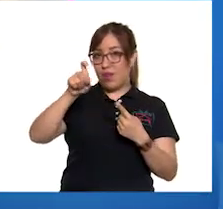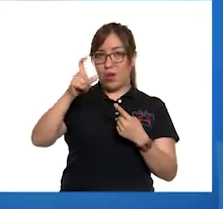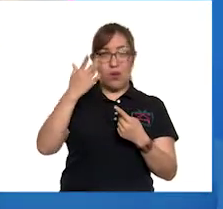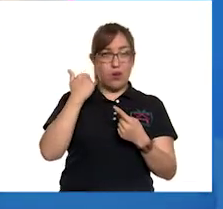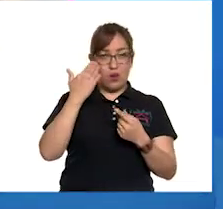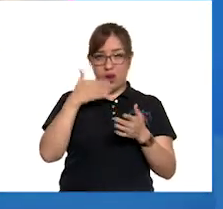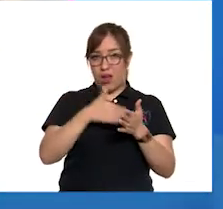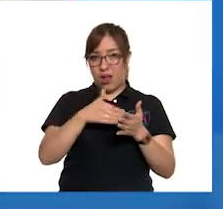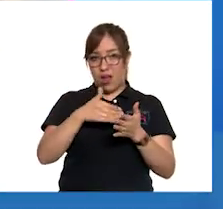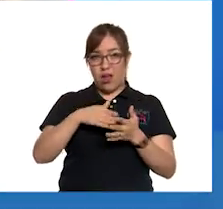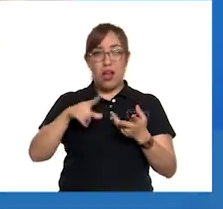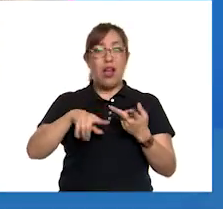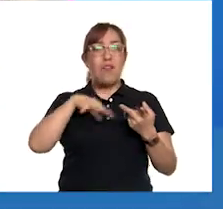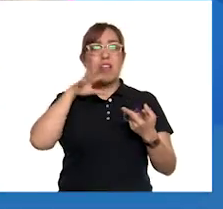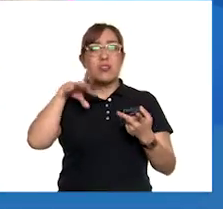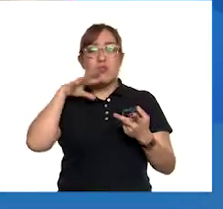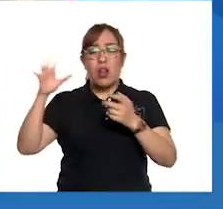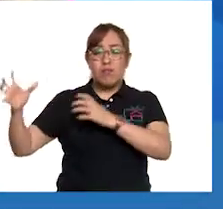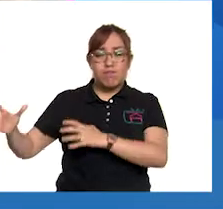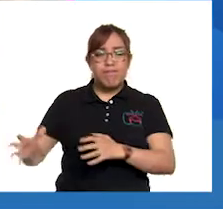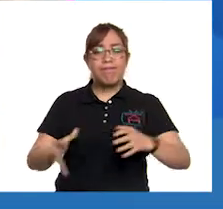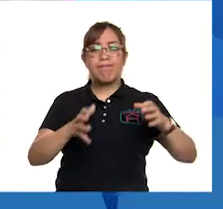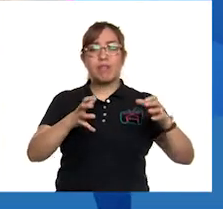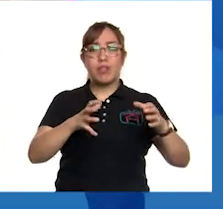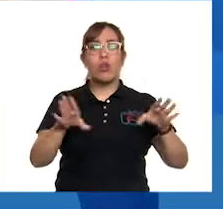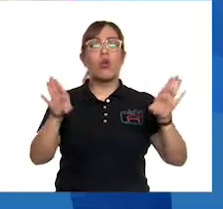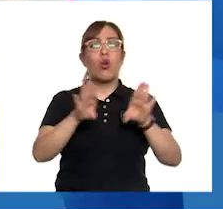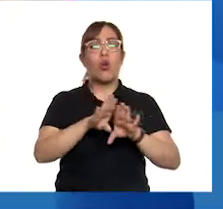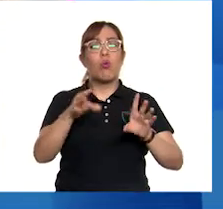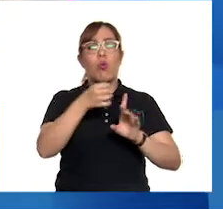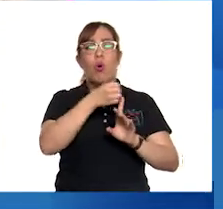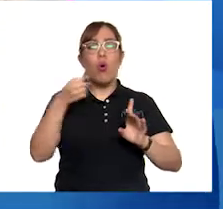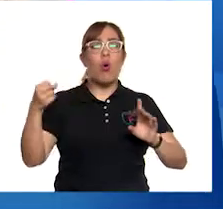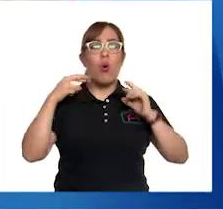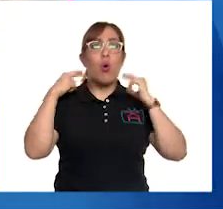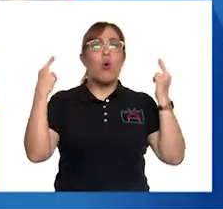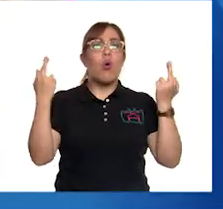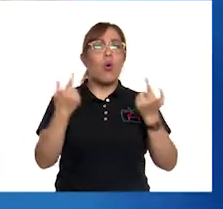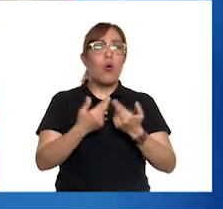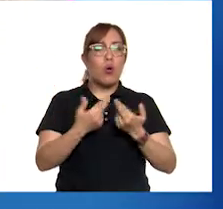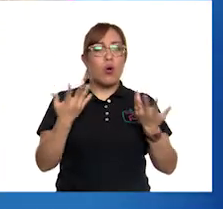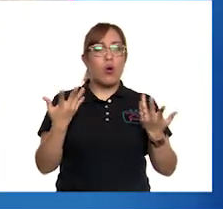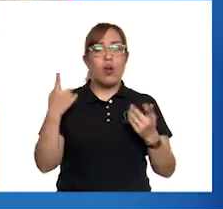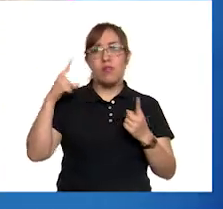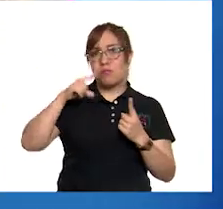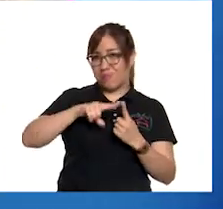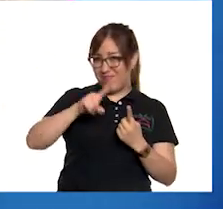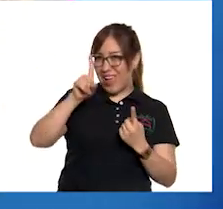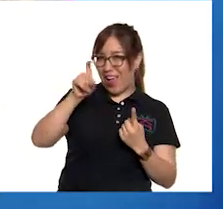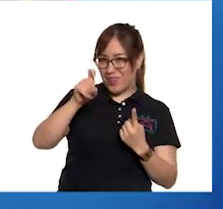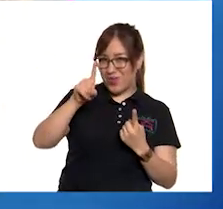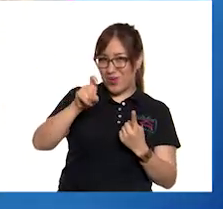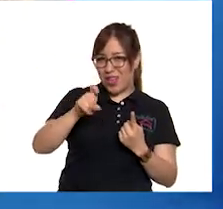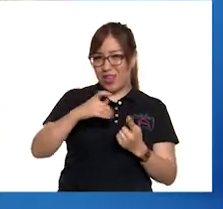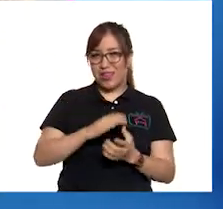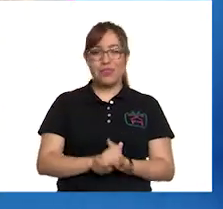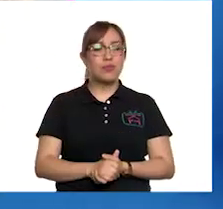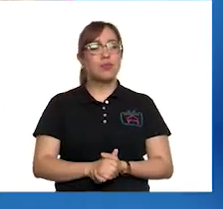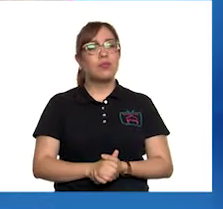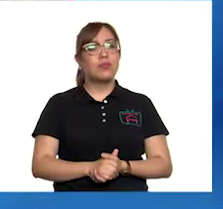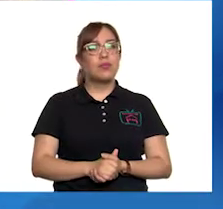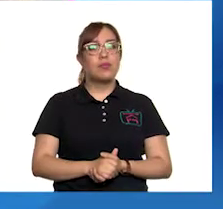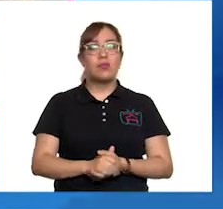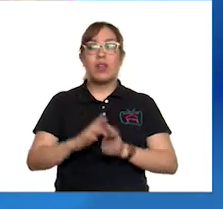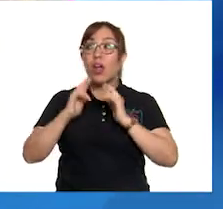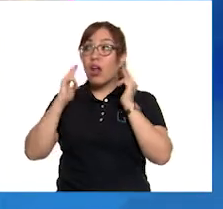basura. ¿Cómo se organizan para atender esas necesidades? En cuestión de agua, nos juntamos